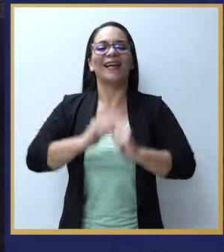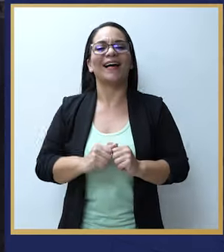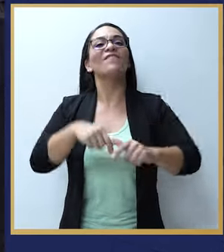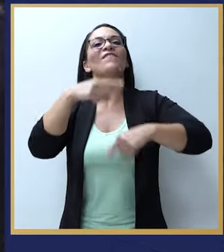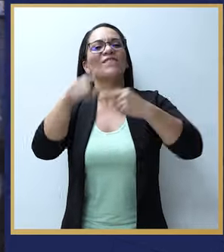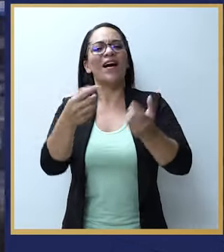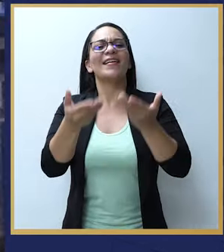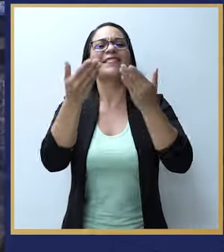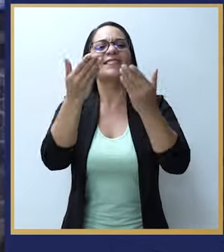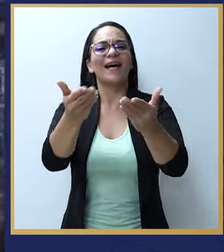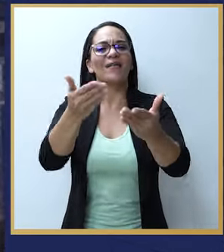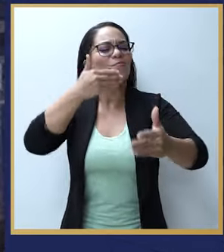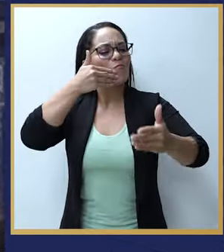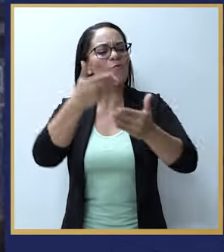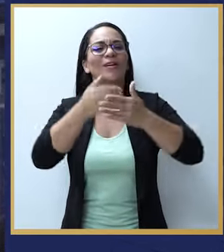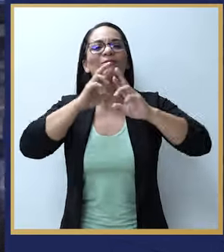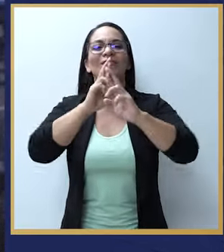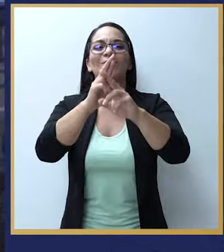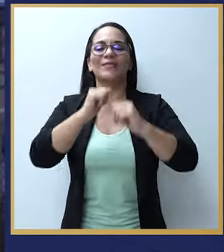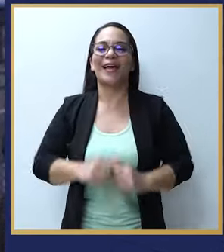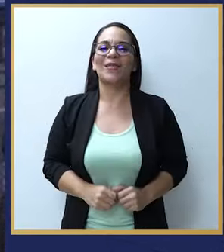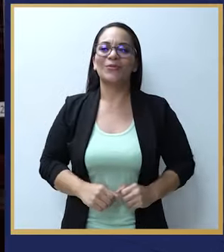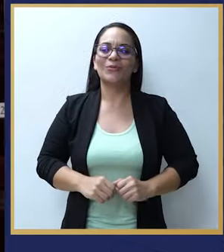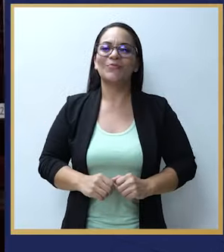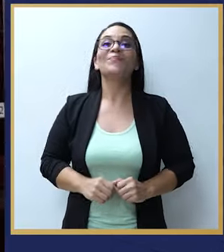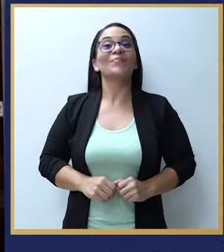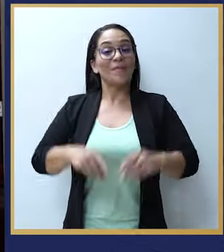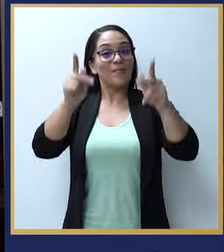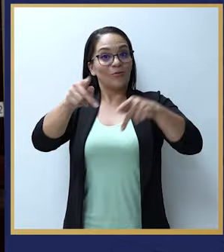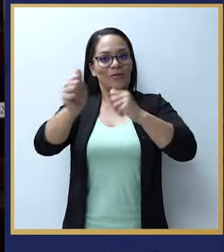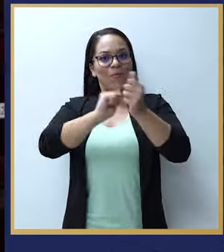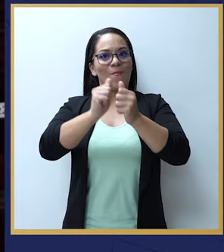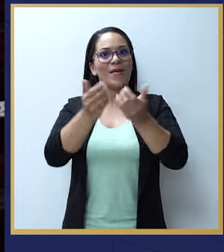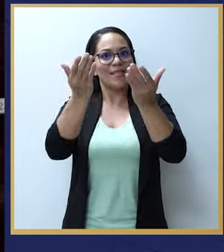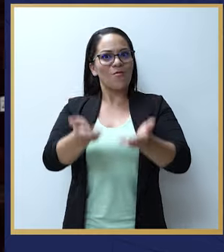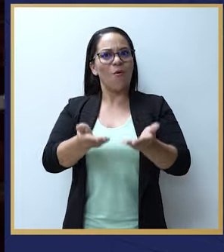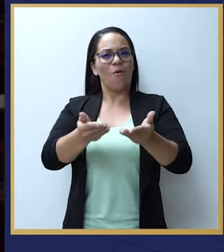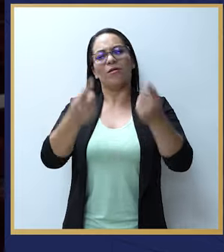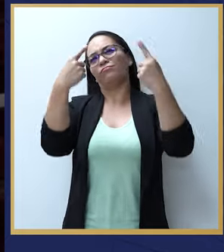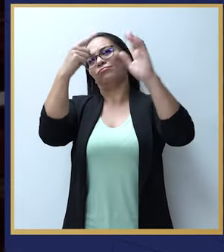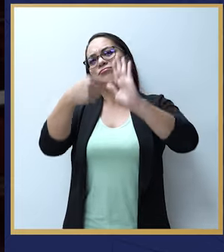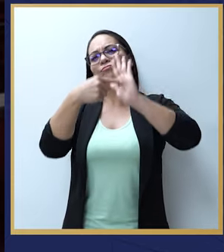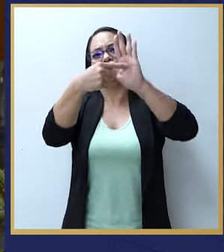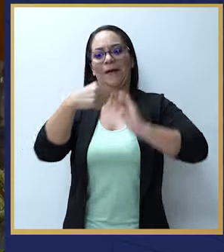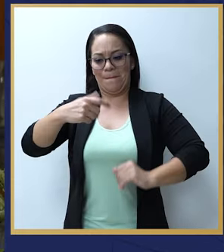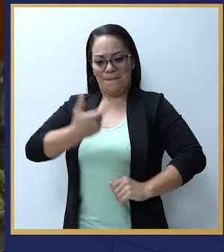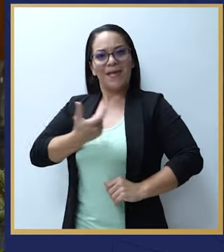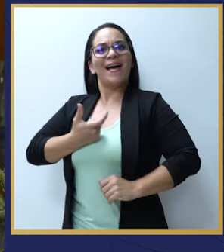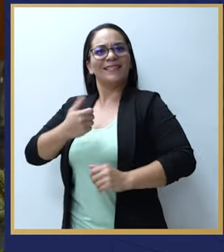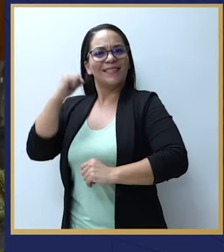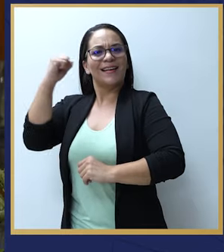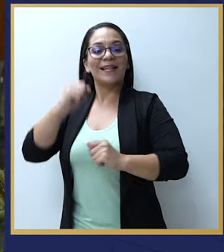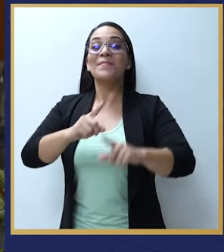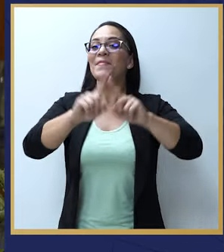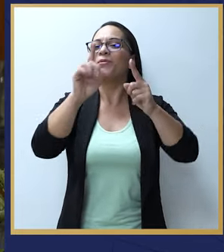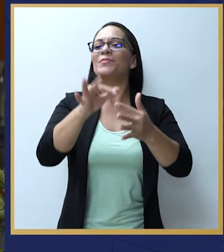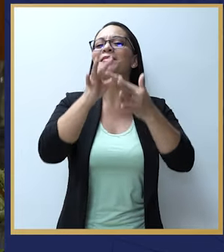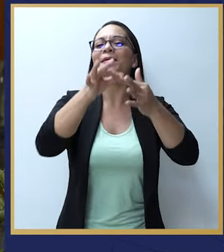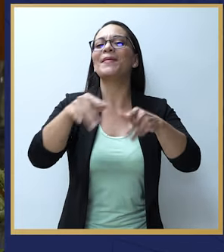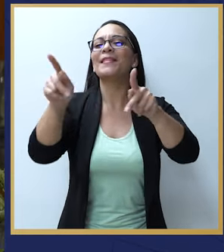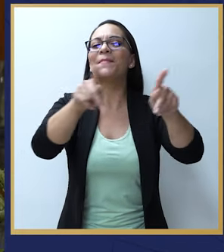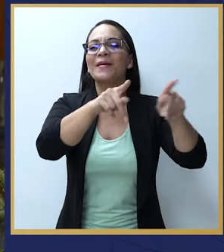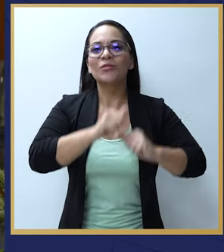van a dar sus primeros frutos. competidores distinguidos, medallistas, pero sobre todo